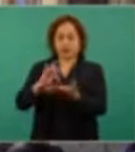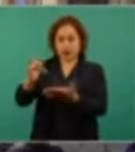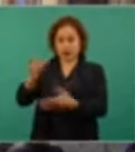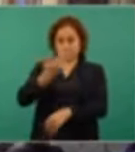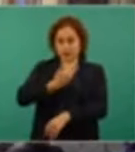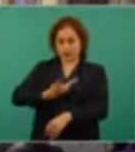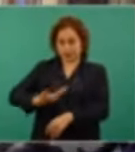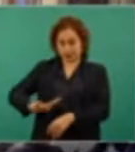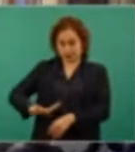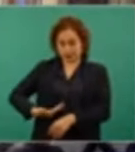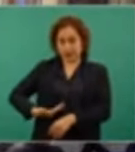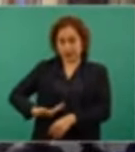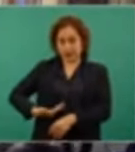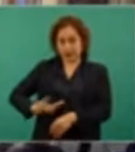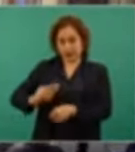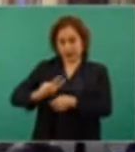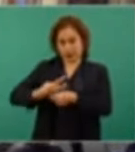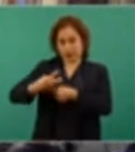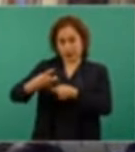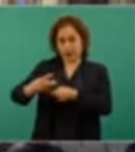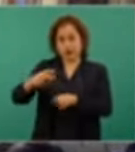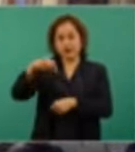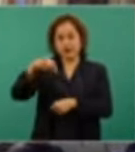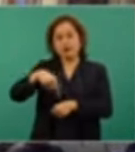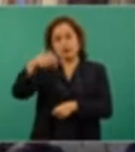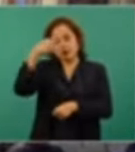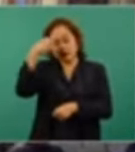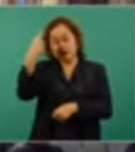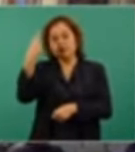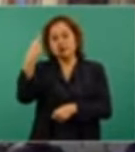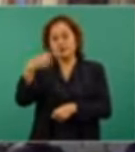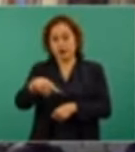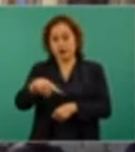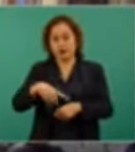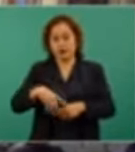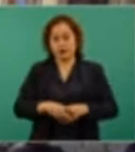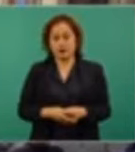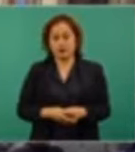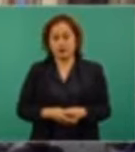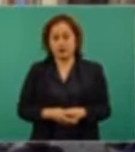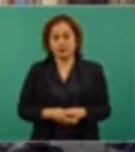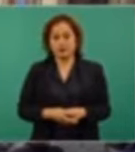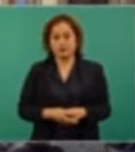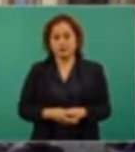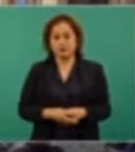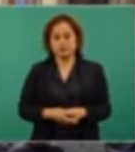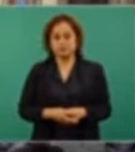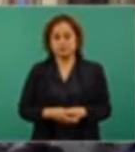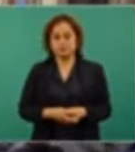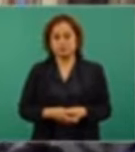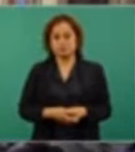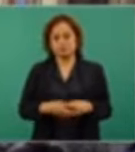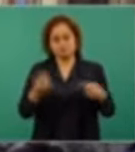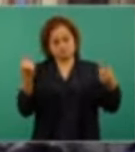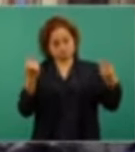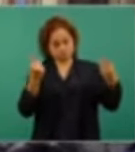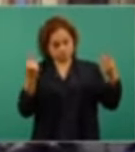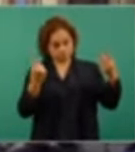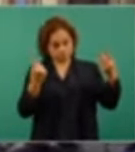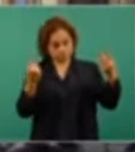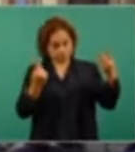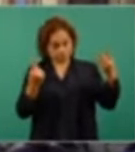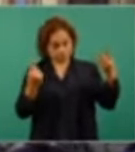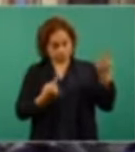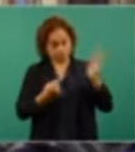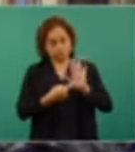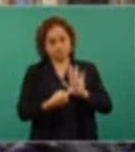La oportunidad que nos da para poder hacer puntualmente algunas